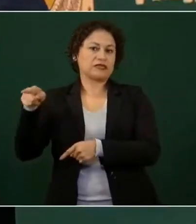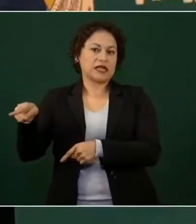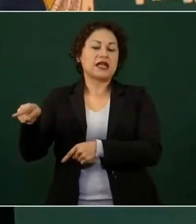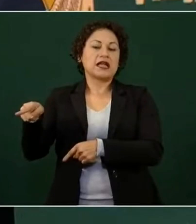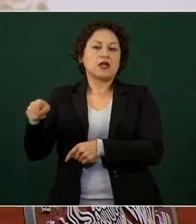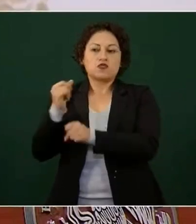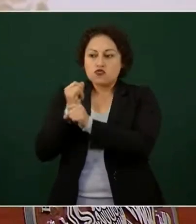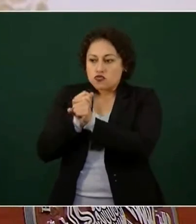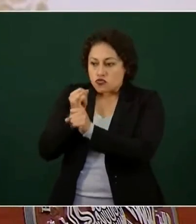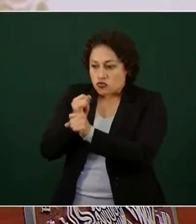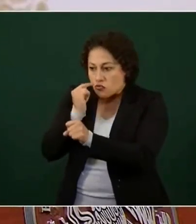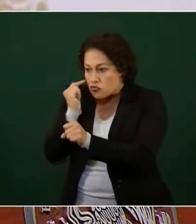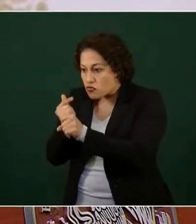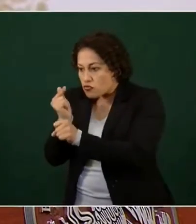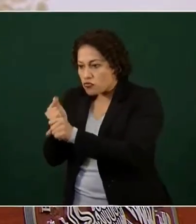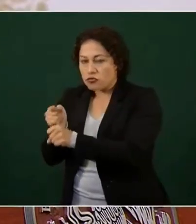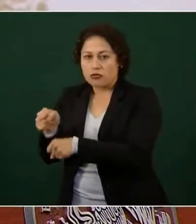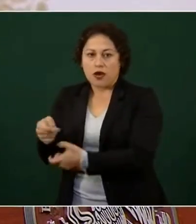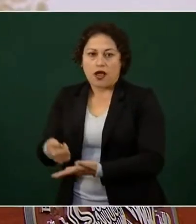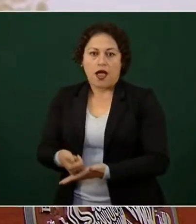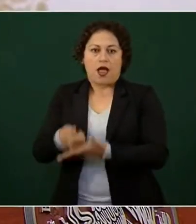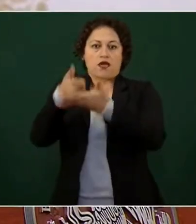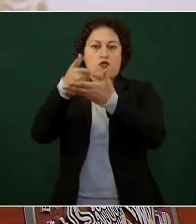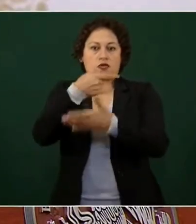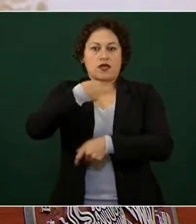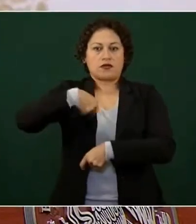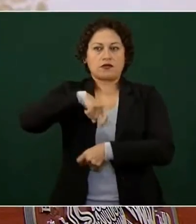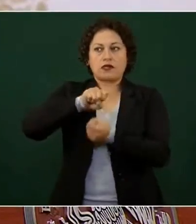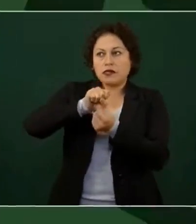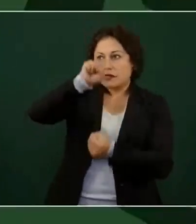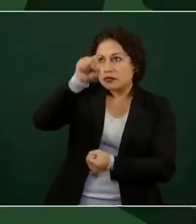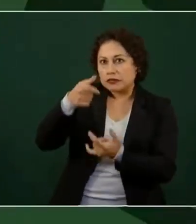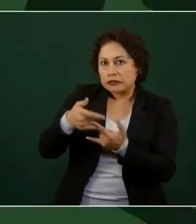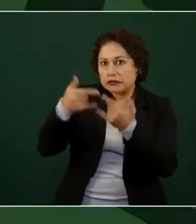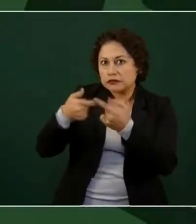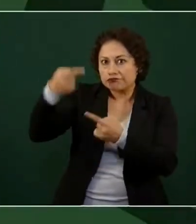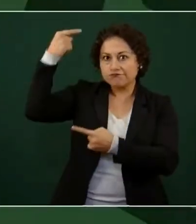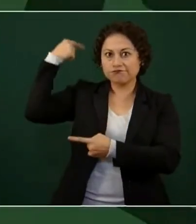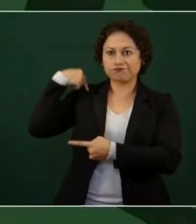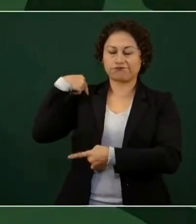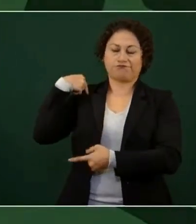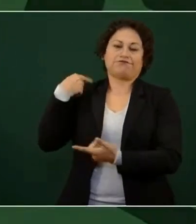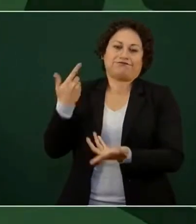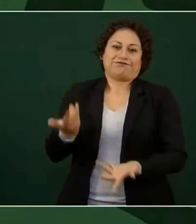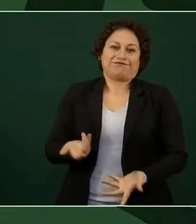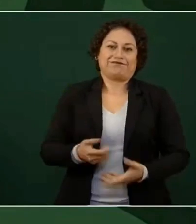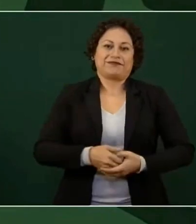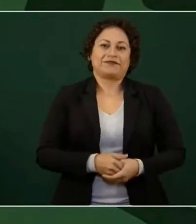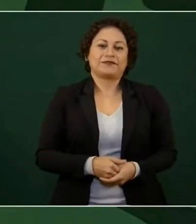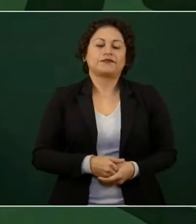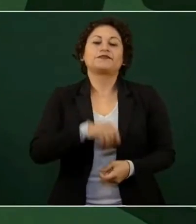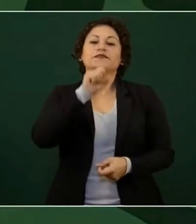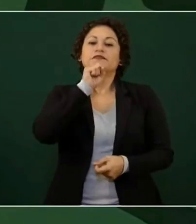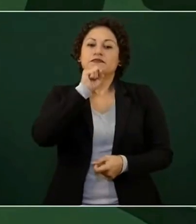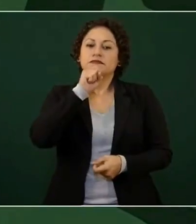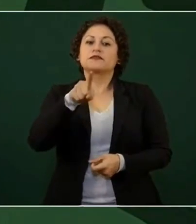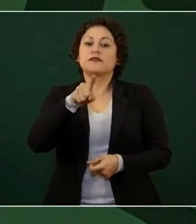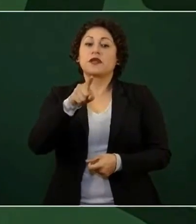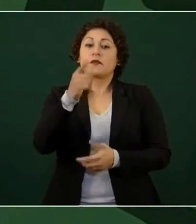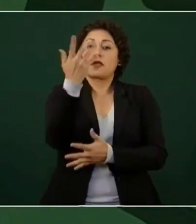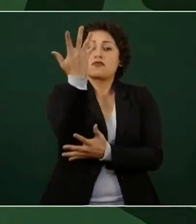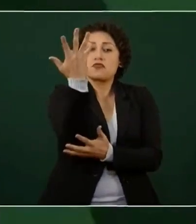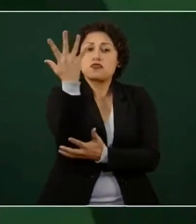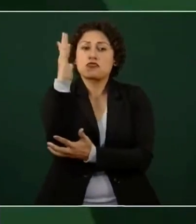historia, como siempre son estos descubrimientos arqueológicos. Y también está la biodiversidad de